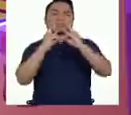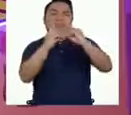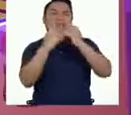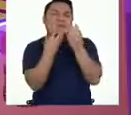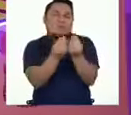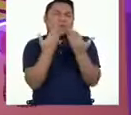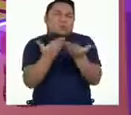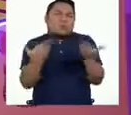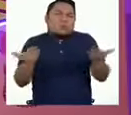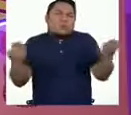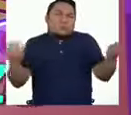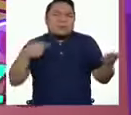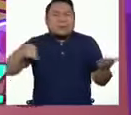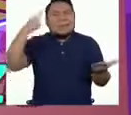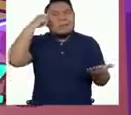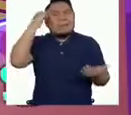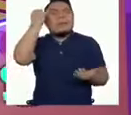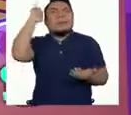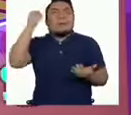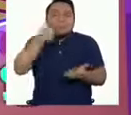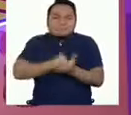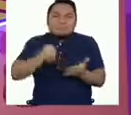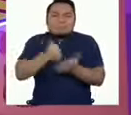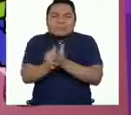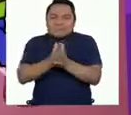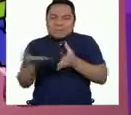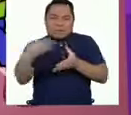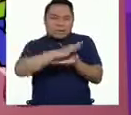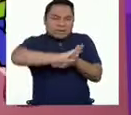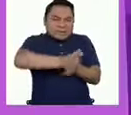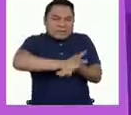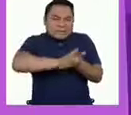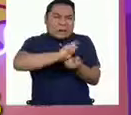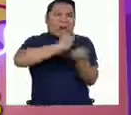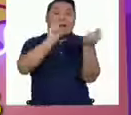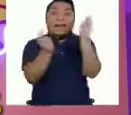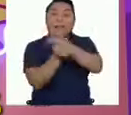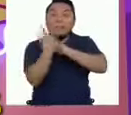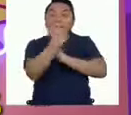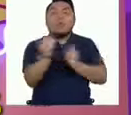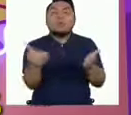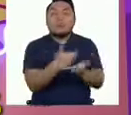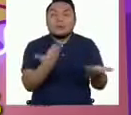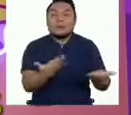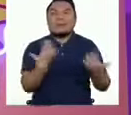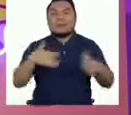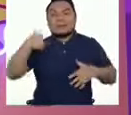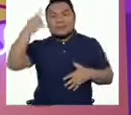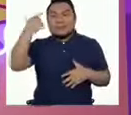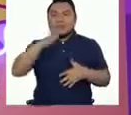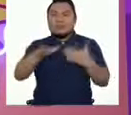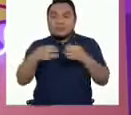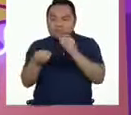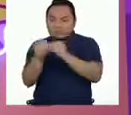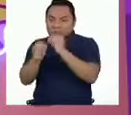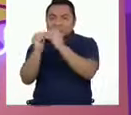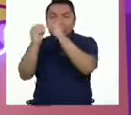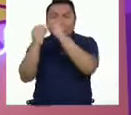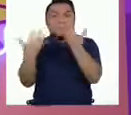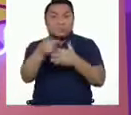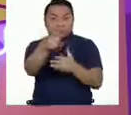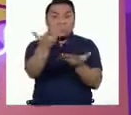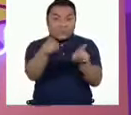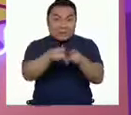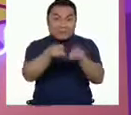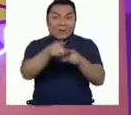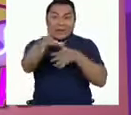de cosas. Solo es cuestión de ponerle esfuerzo y ganas para poder lograrlo. Yo ya tengo mis secoladrillos. ¿Y tú qué esperas para